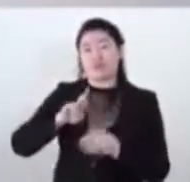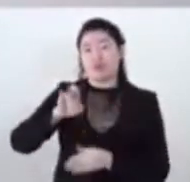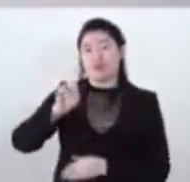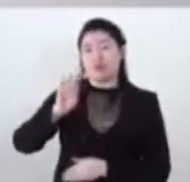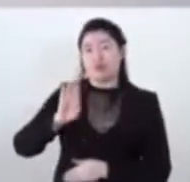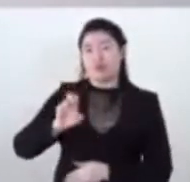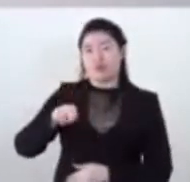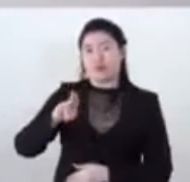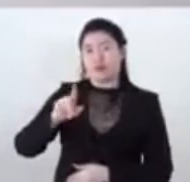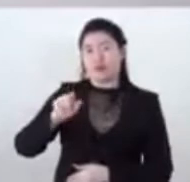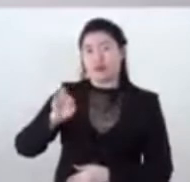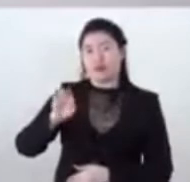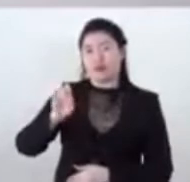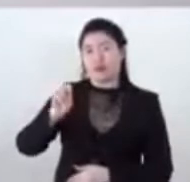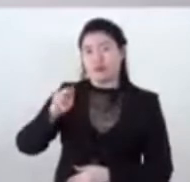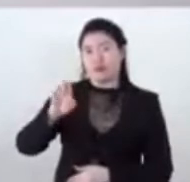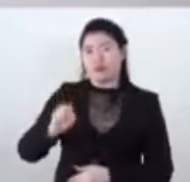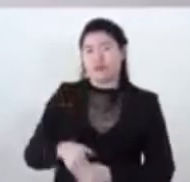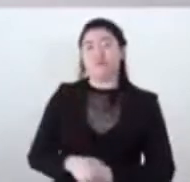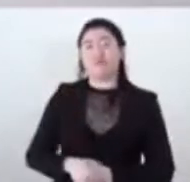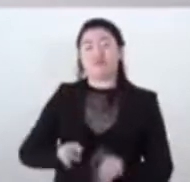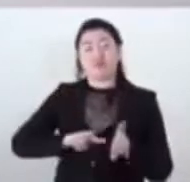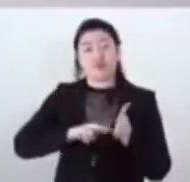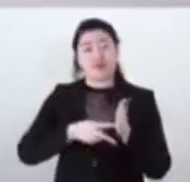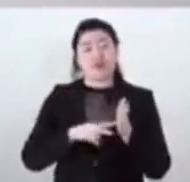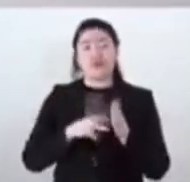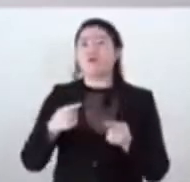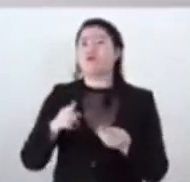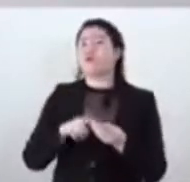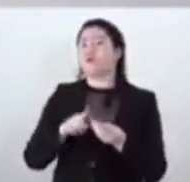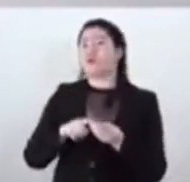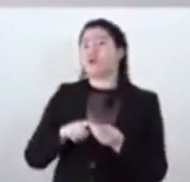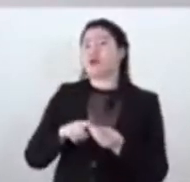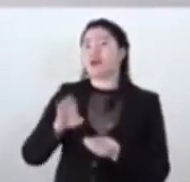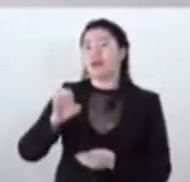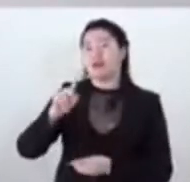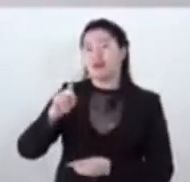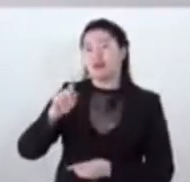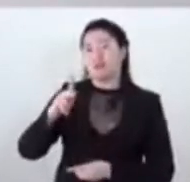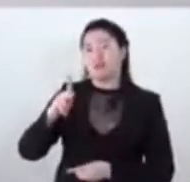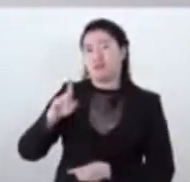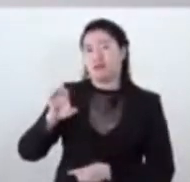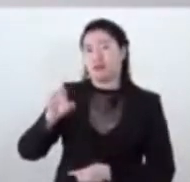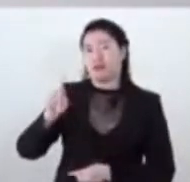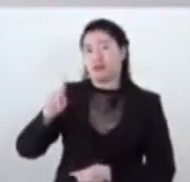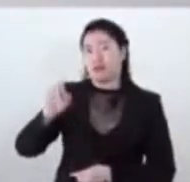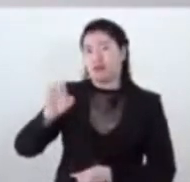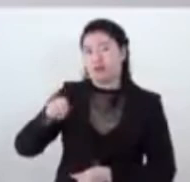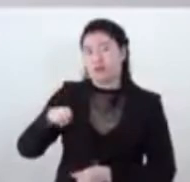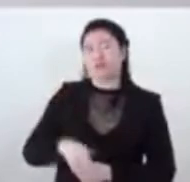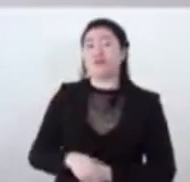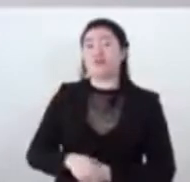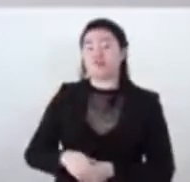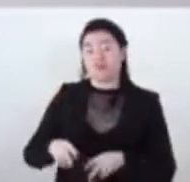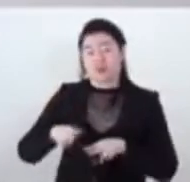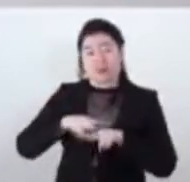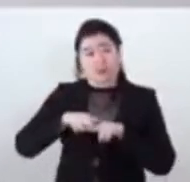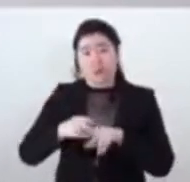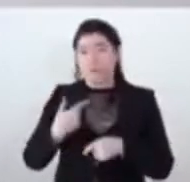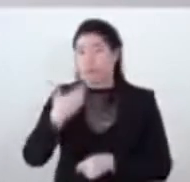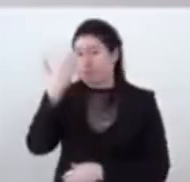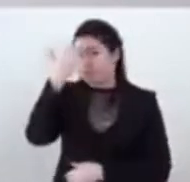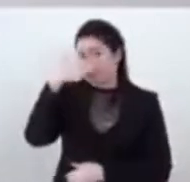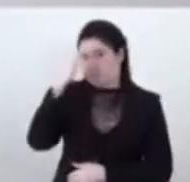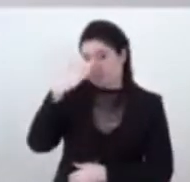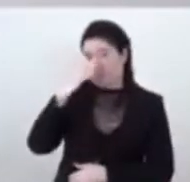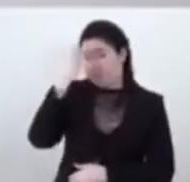Ochoa Torres, ingeniero civil por la ENEPA Catlán, docente en temas ferroviarios, especialista en operación